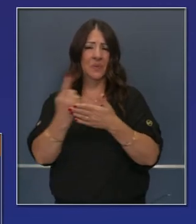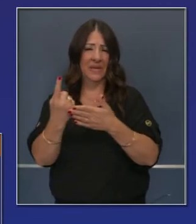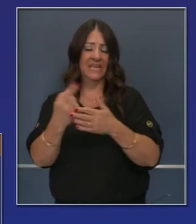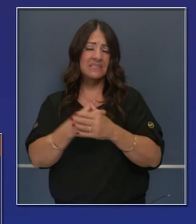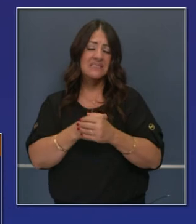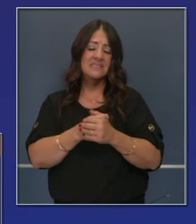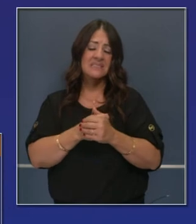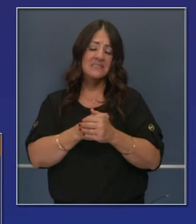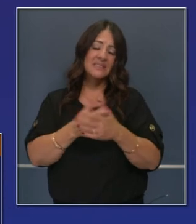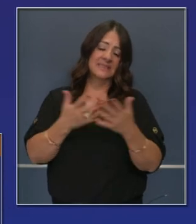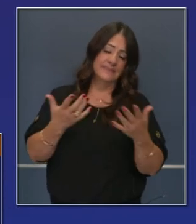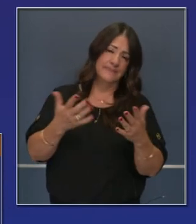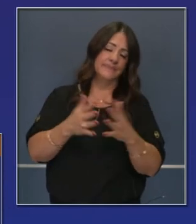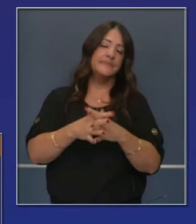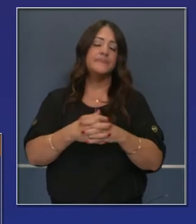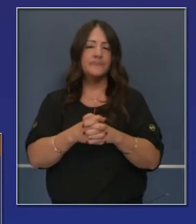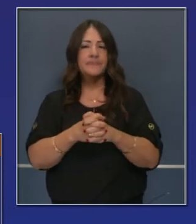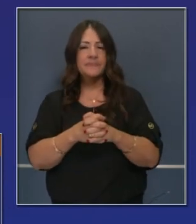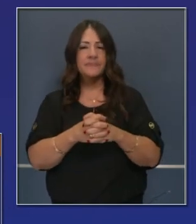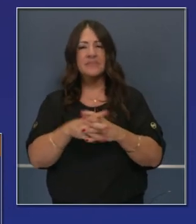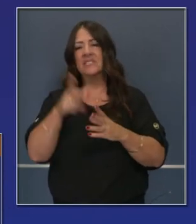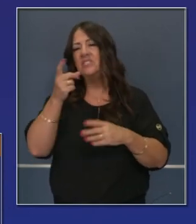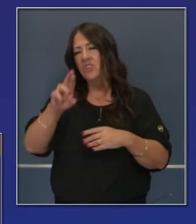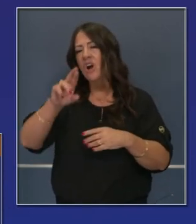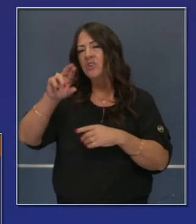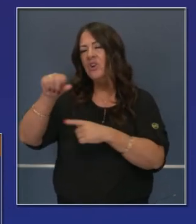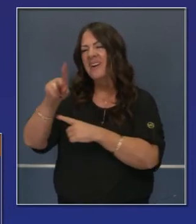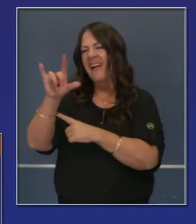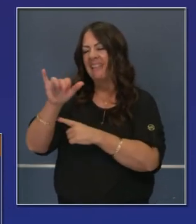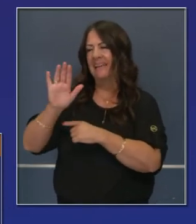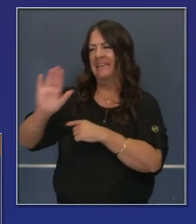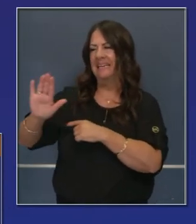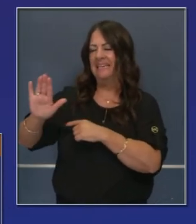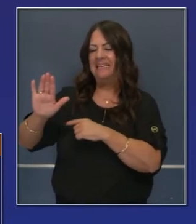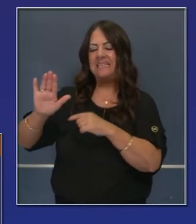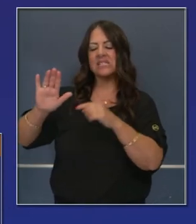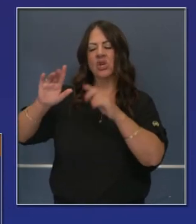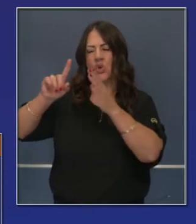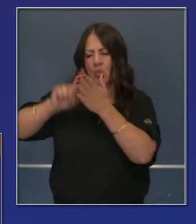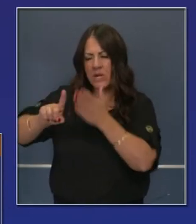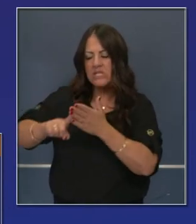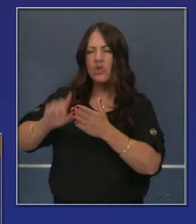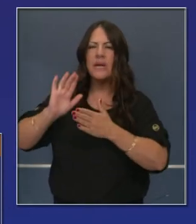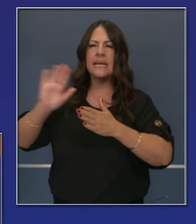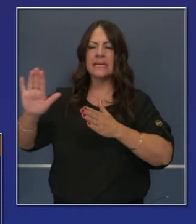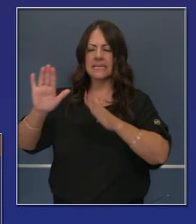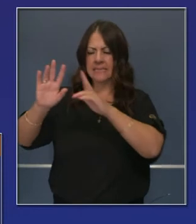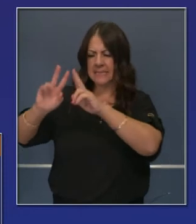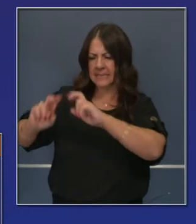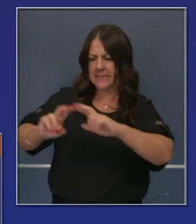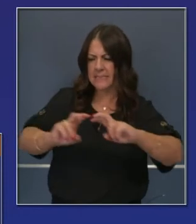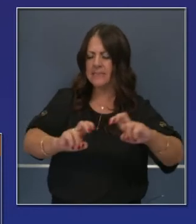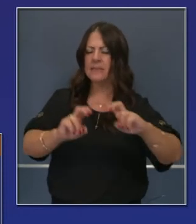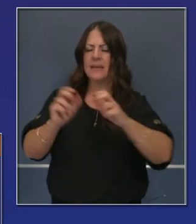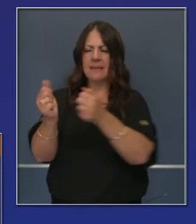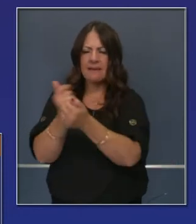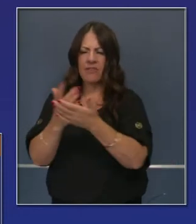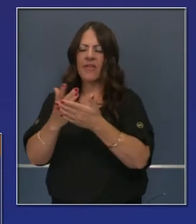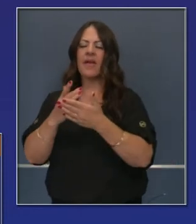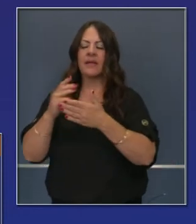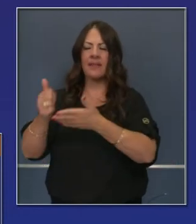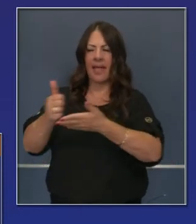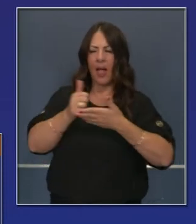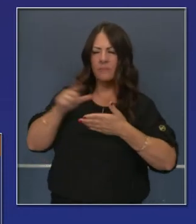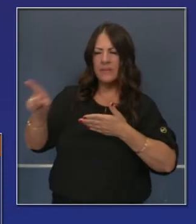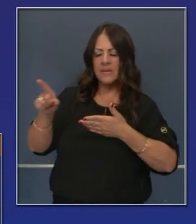modestamente en estos siete días. De modo que el doctor Ghali, en sus modelos, que son dinámicos, estos